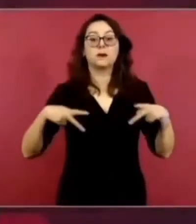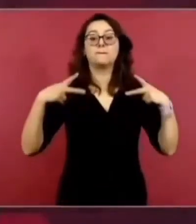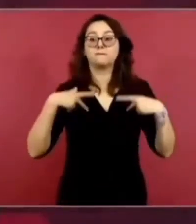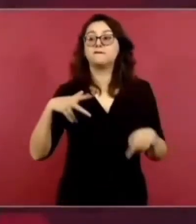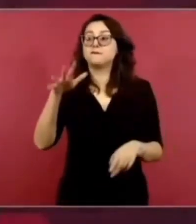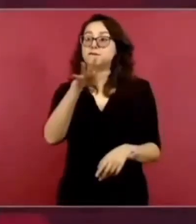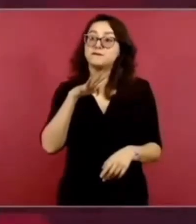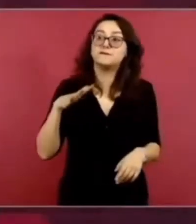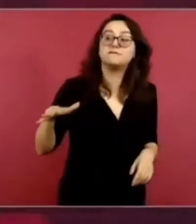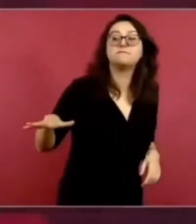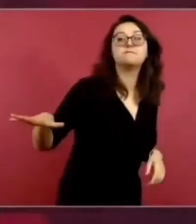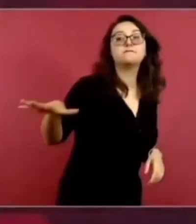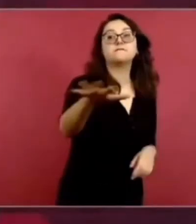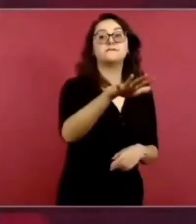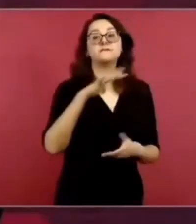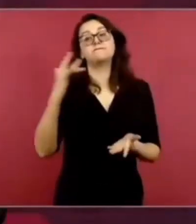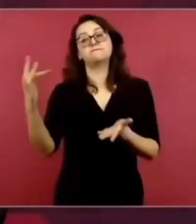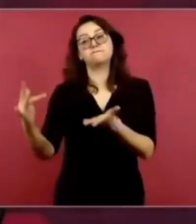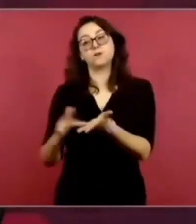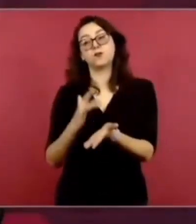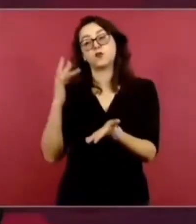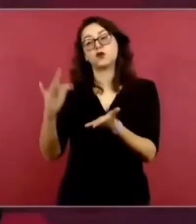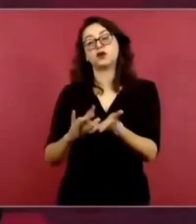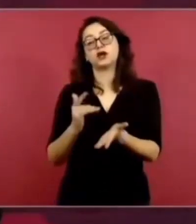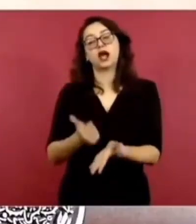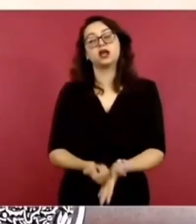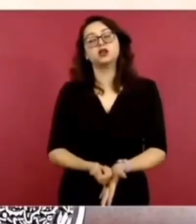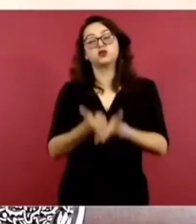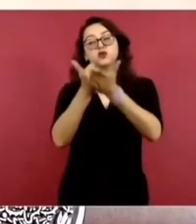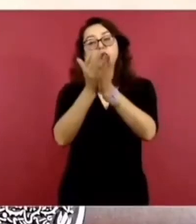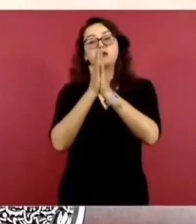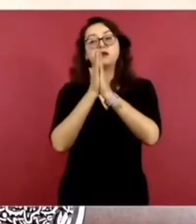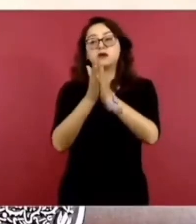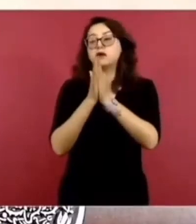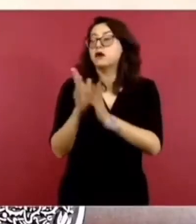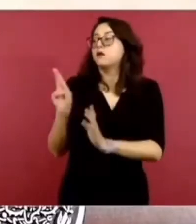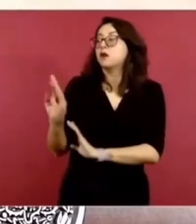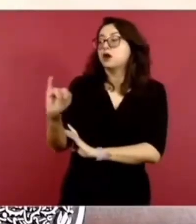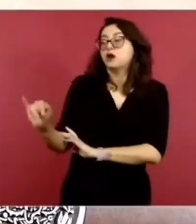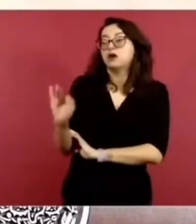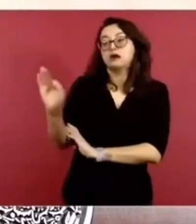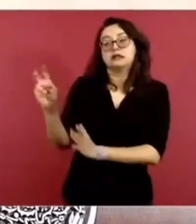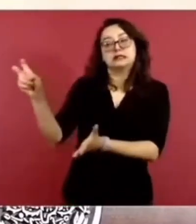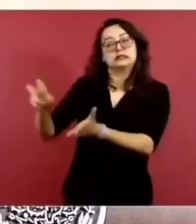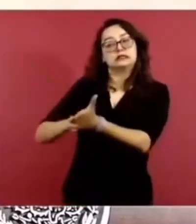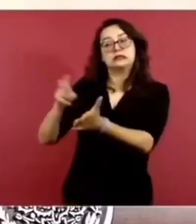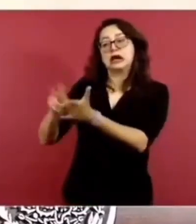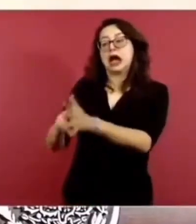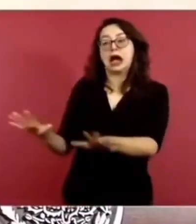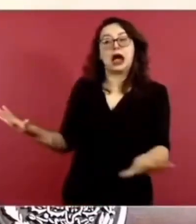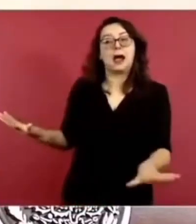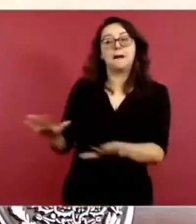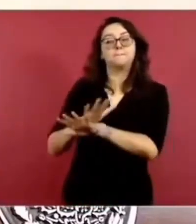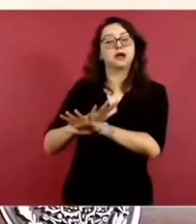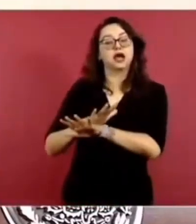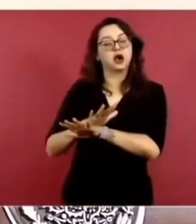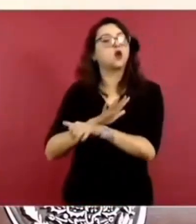el mejor método para renovar para reformar